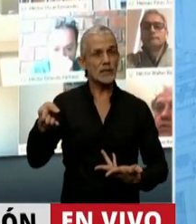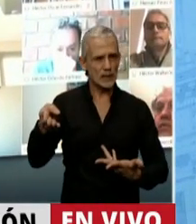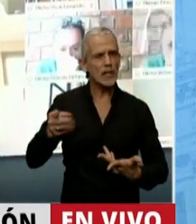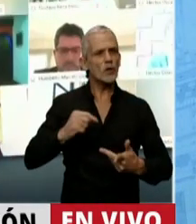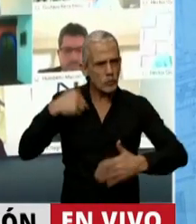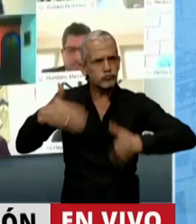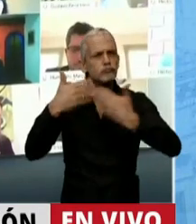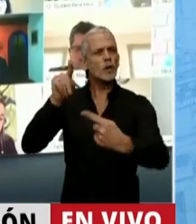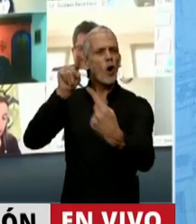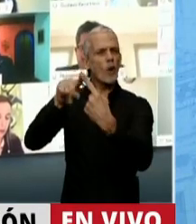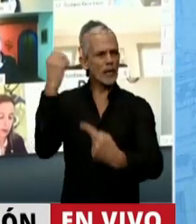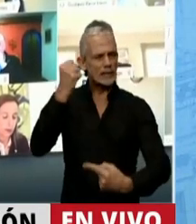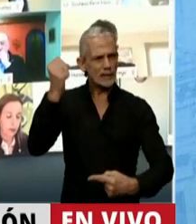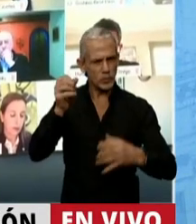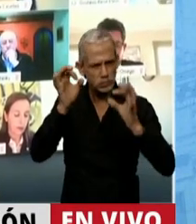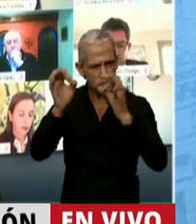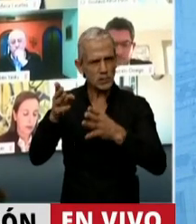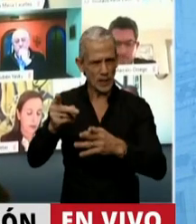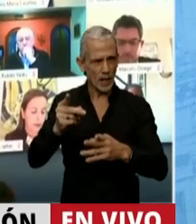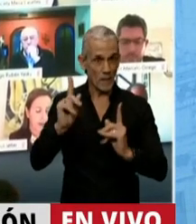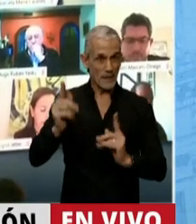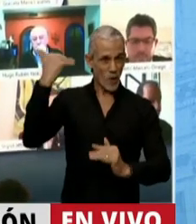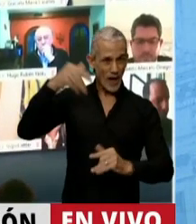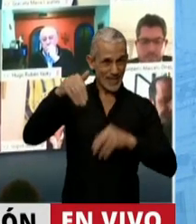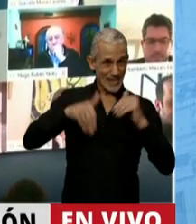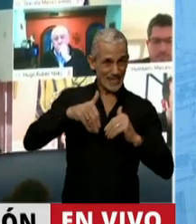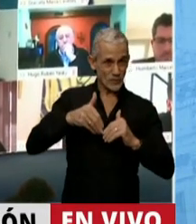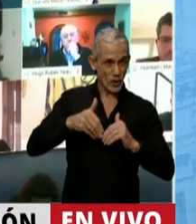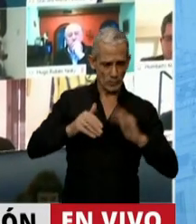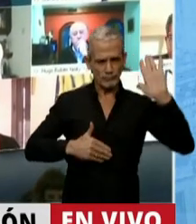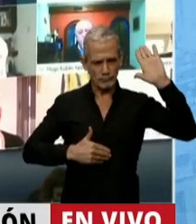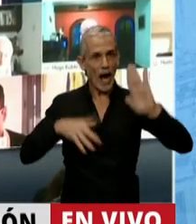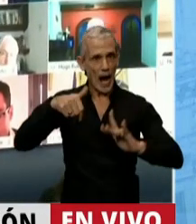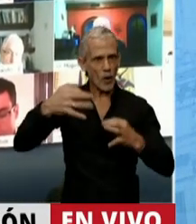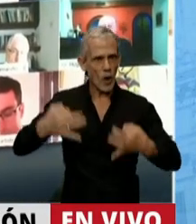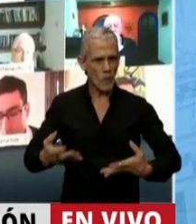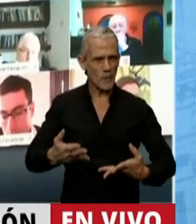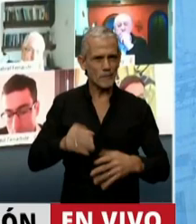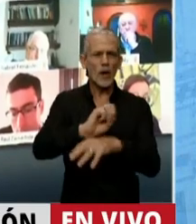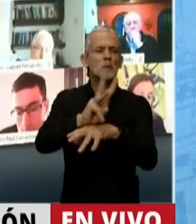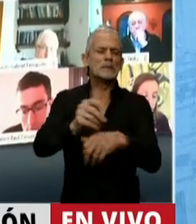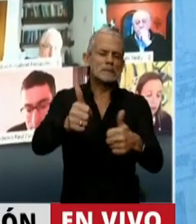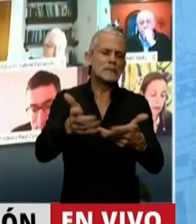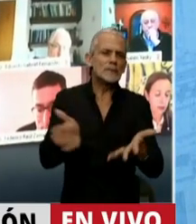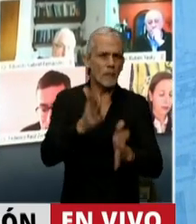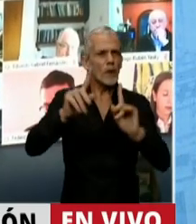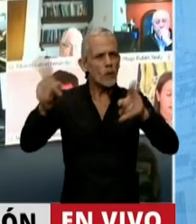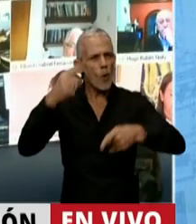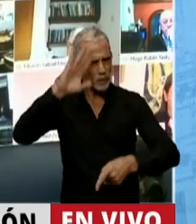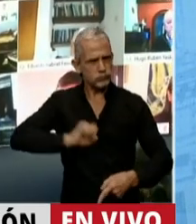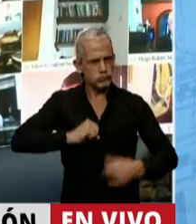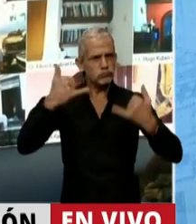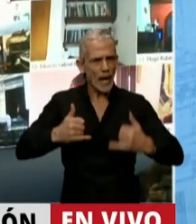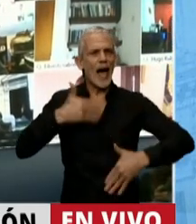donde avanzamos nosotros. Ese fue nuestro compromiso electoral. Y más allá de la pandemia tenemos la firme vocación y decisión